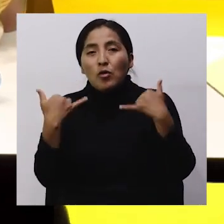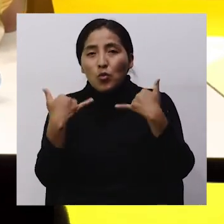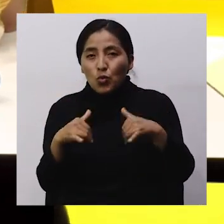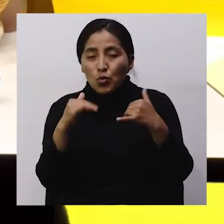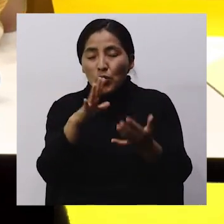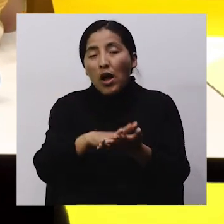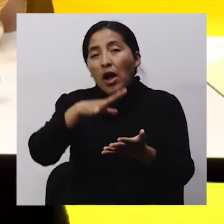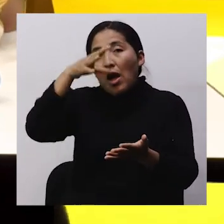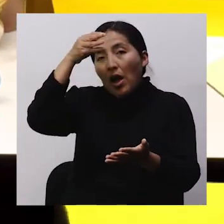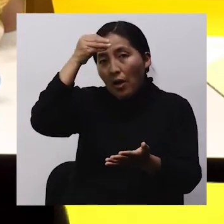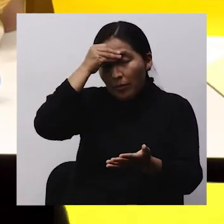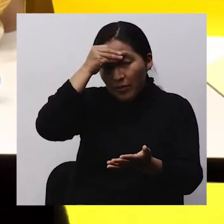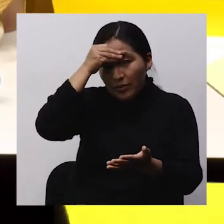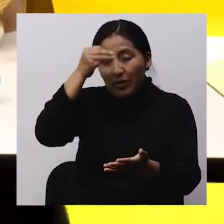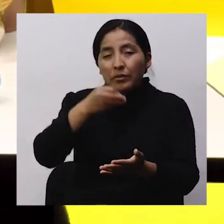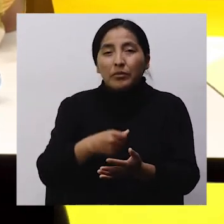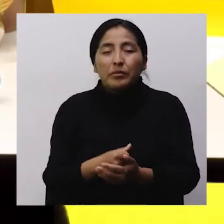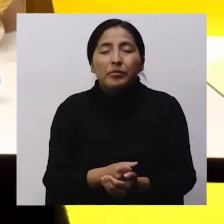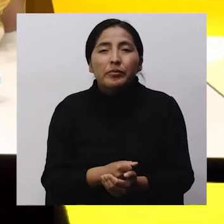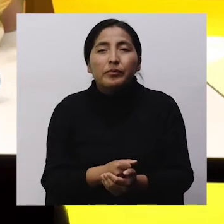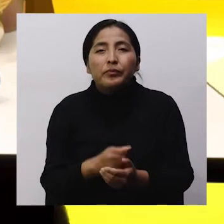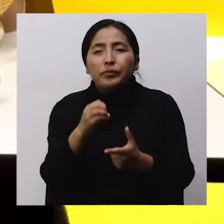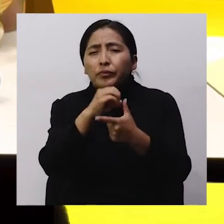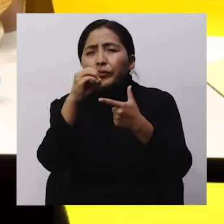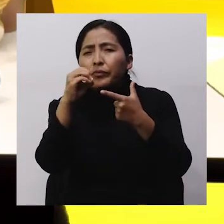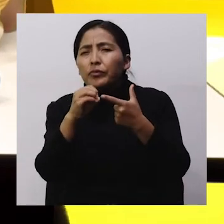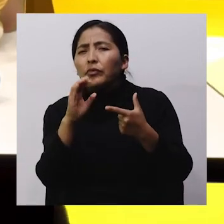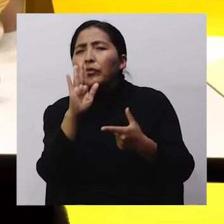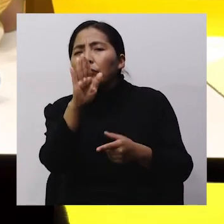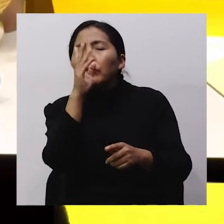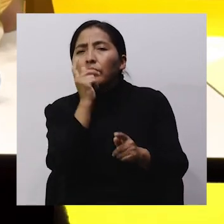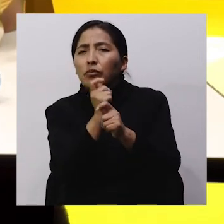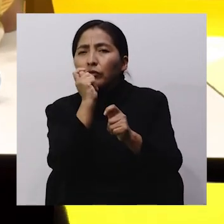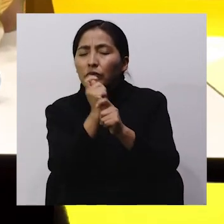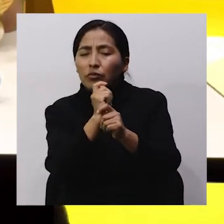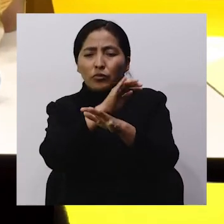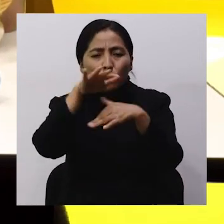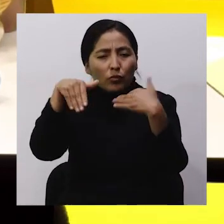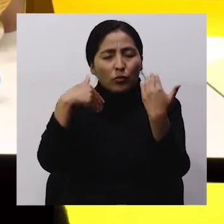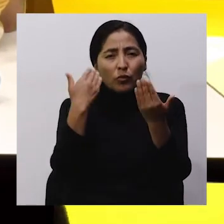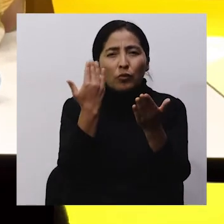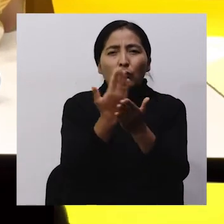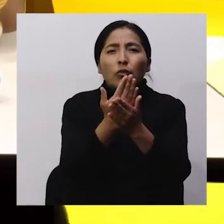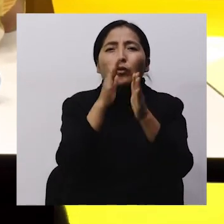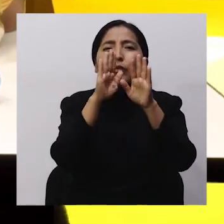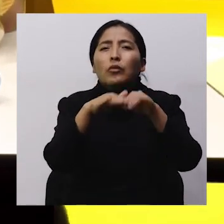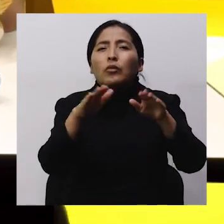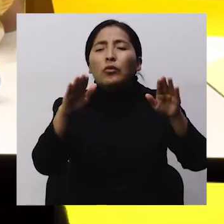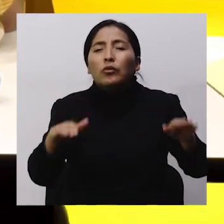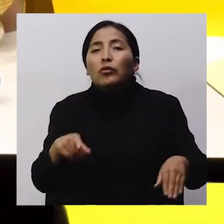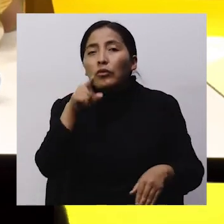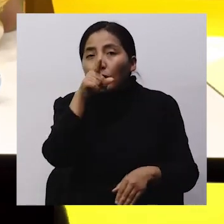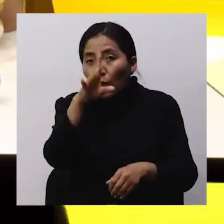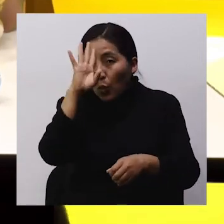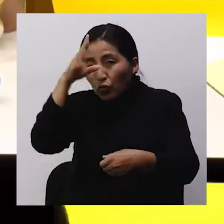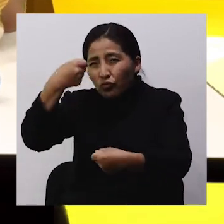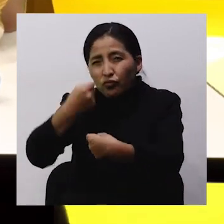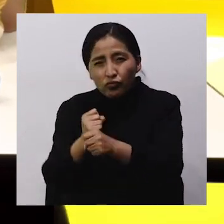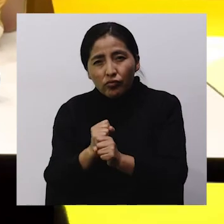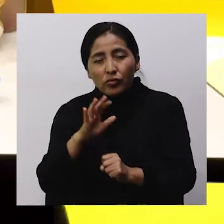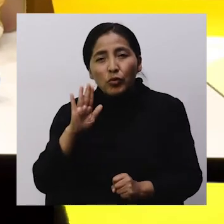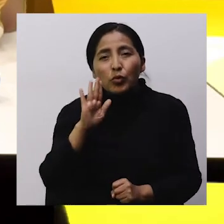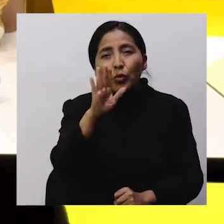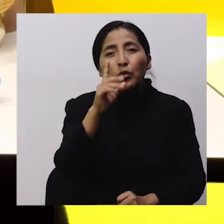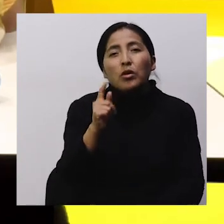aprendemos Oh, eso es verdad Entonces De tarea Que todos los niños Creen sus propios trabalenguas